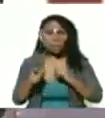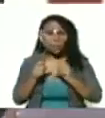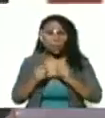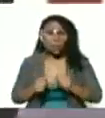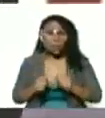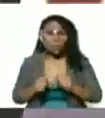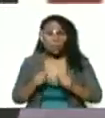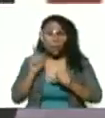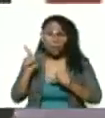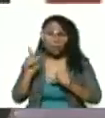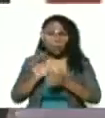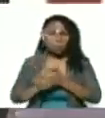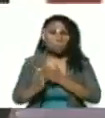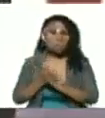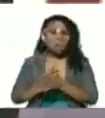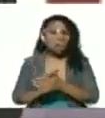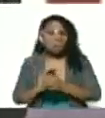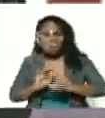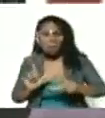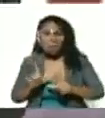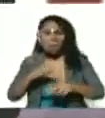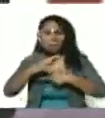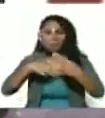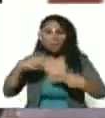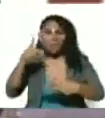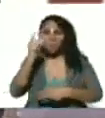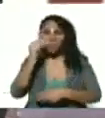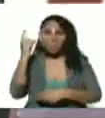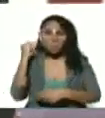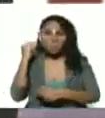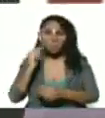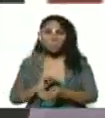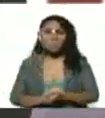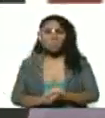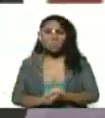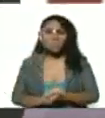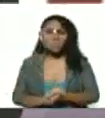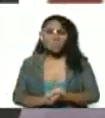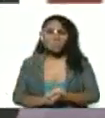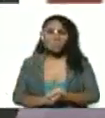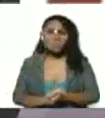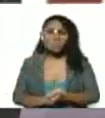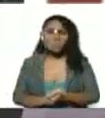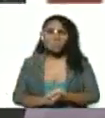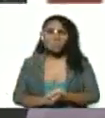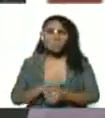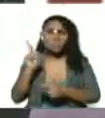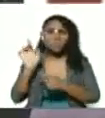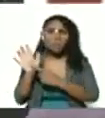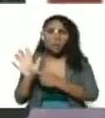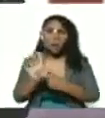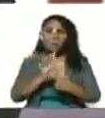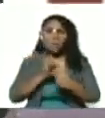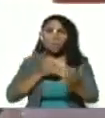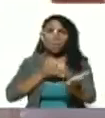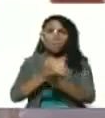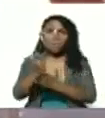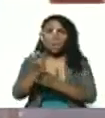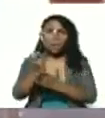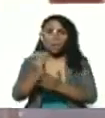solamente con eso las revolucionarias los revolucionarios con su ejemplo de lealtad